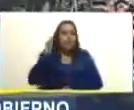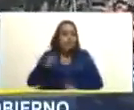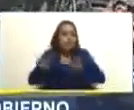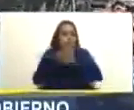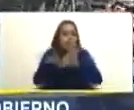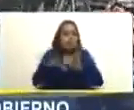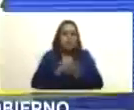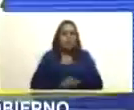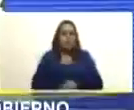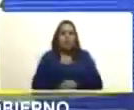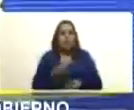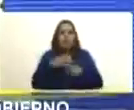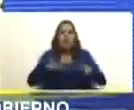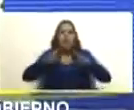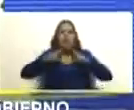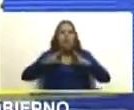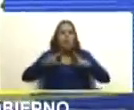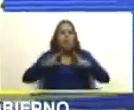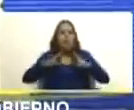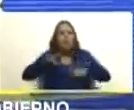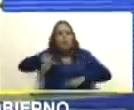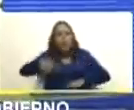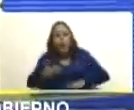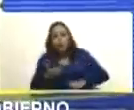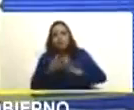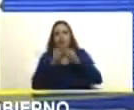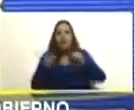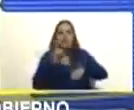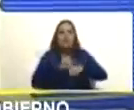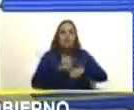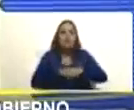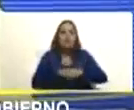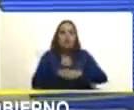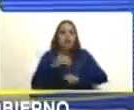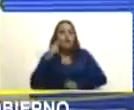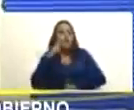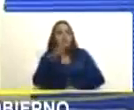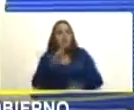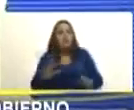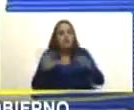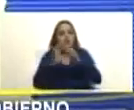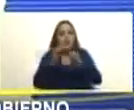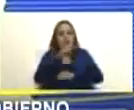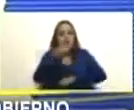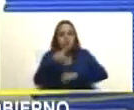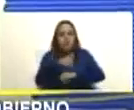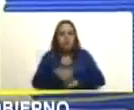pero ojalá podamos estar en toda esta etapa una gran visión de unión nacional